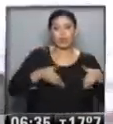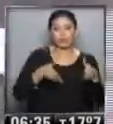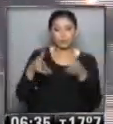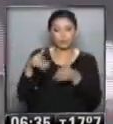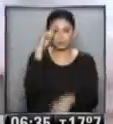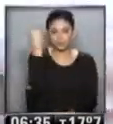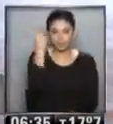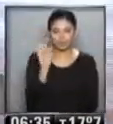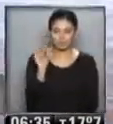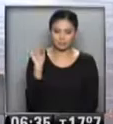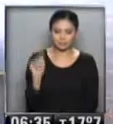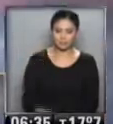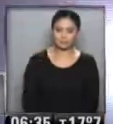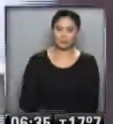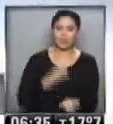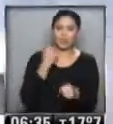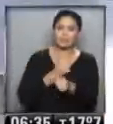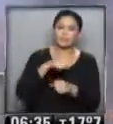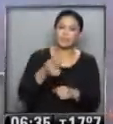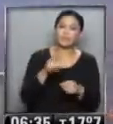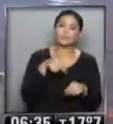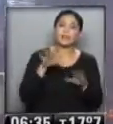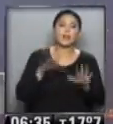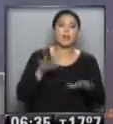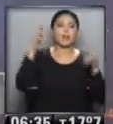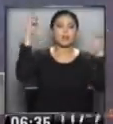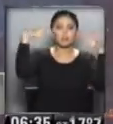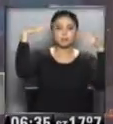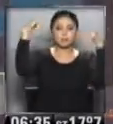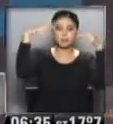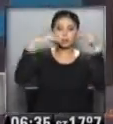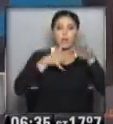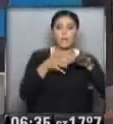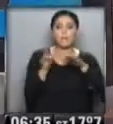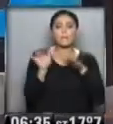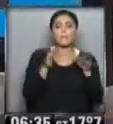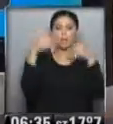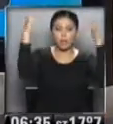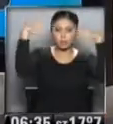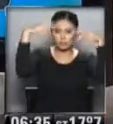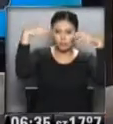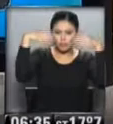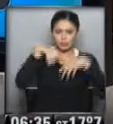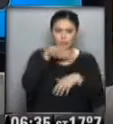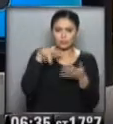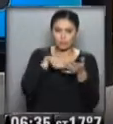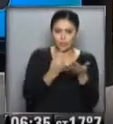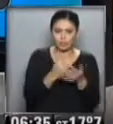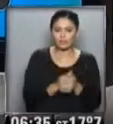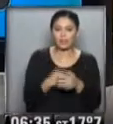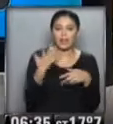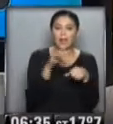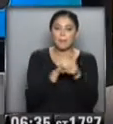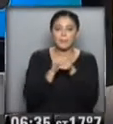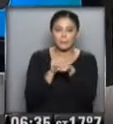país... ...hasta luego... ...hasta luego Hugo... ...te esperamos... ...llueve por momentos... ...de manera intensa... ...sobre la ciudad de Buenos Aires... ...queridísimos